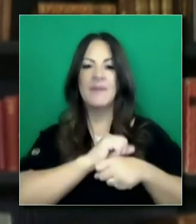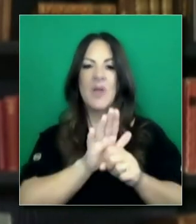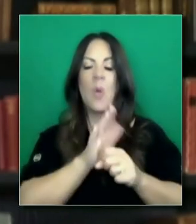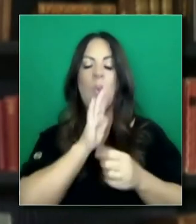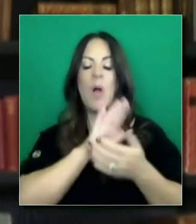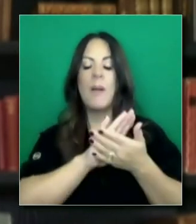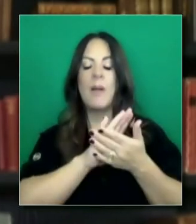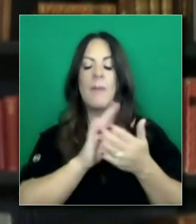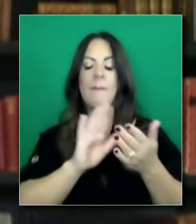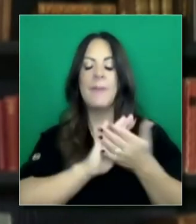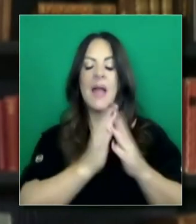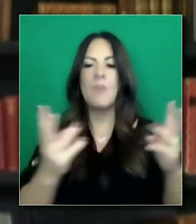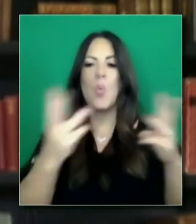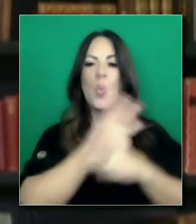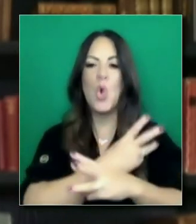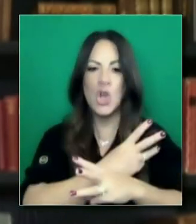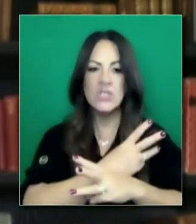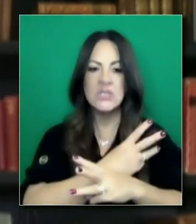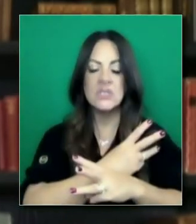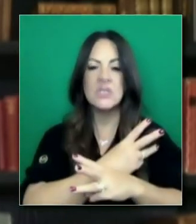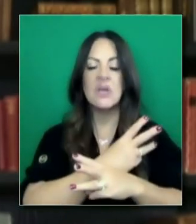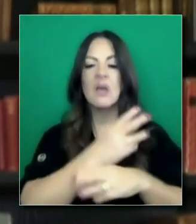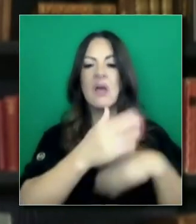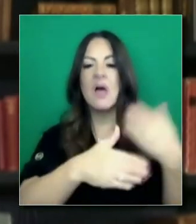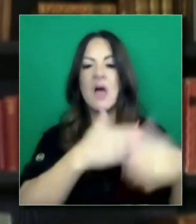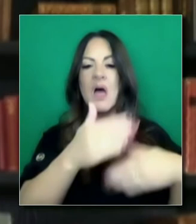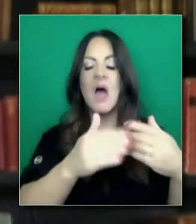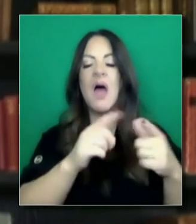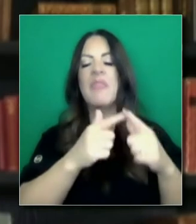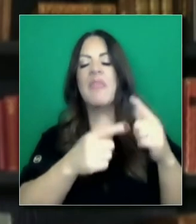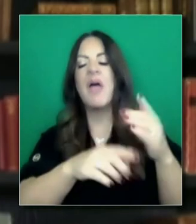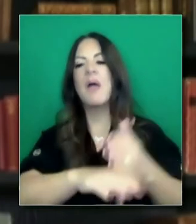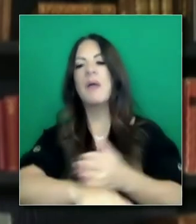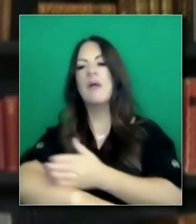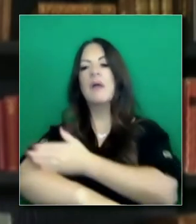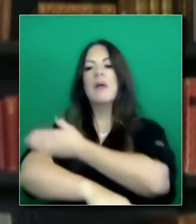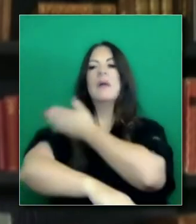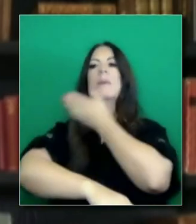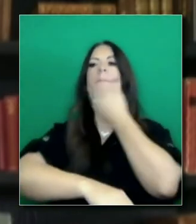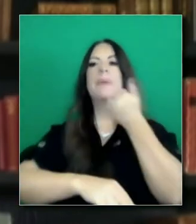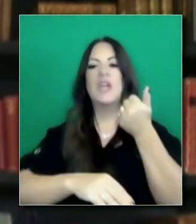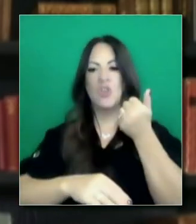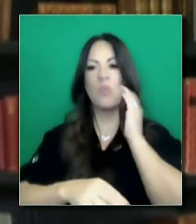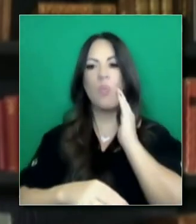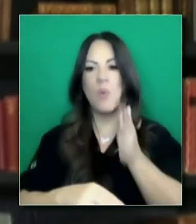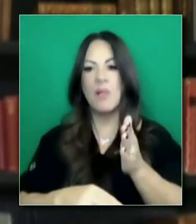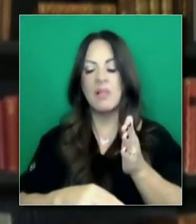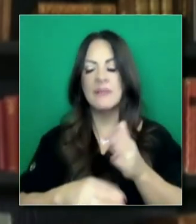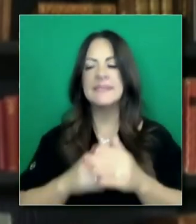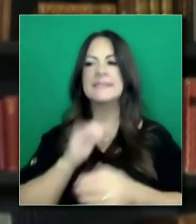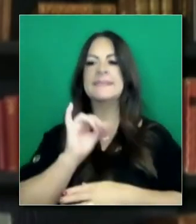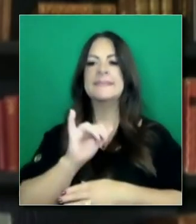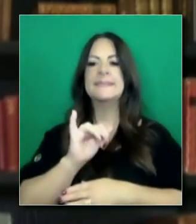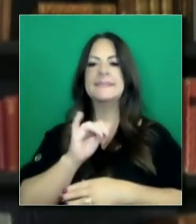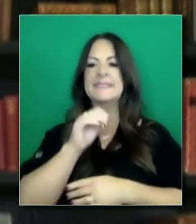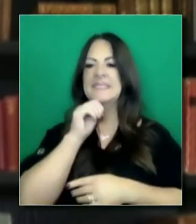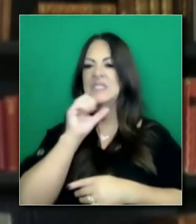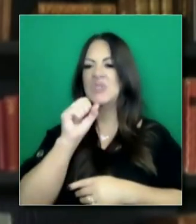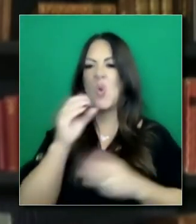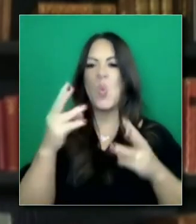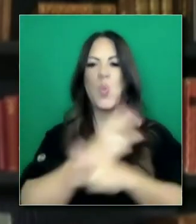está claro que así será no solamente como nación, pero nosotros al resolver